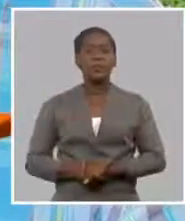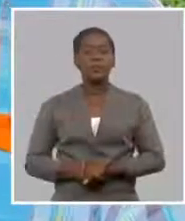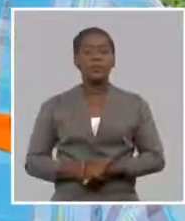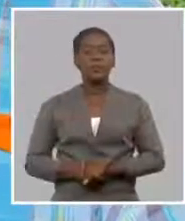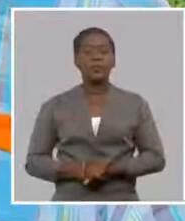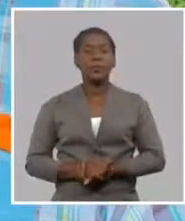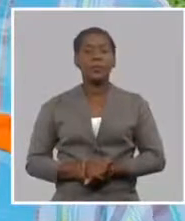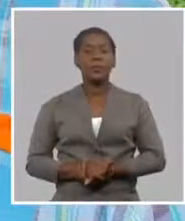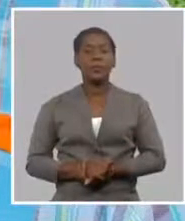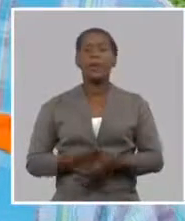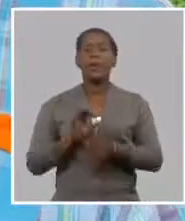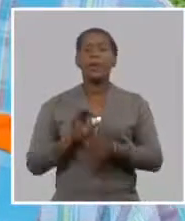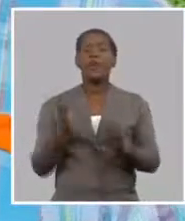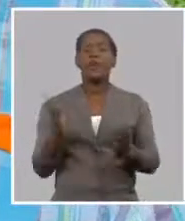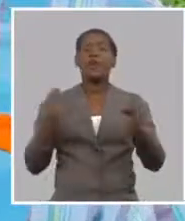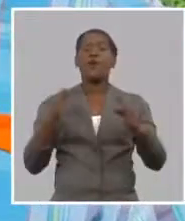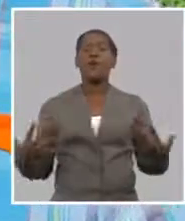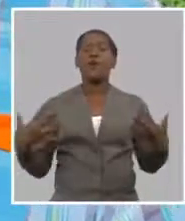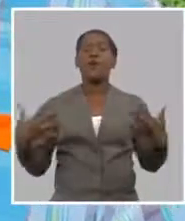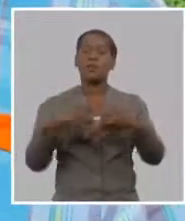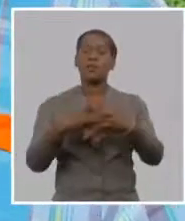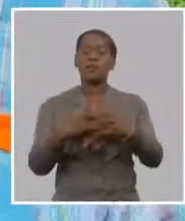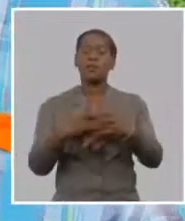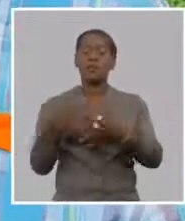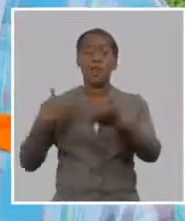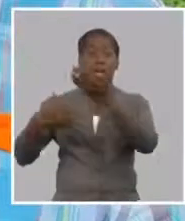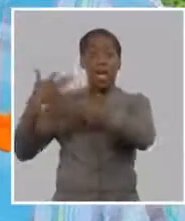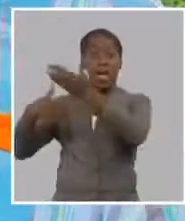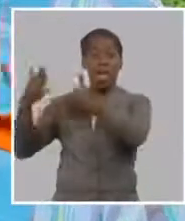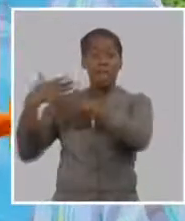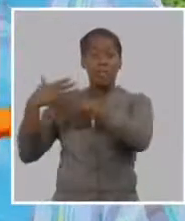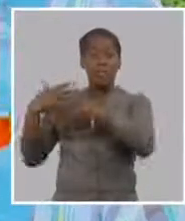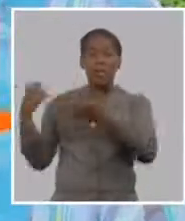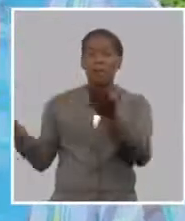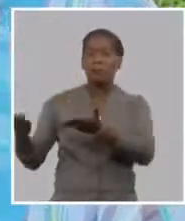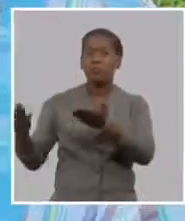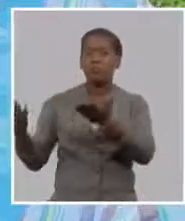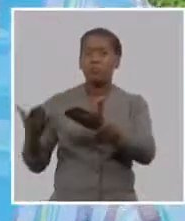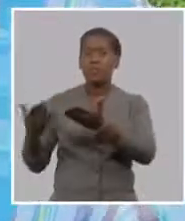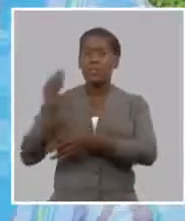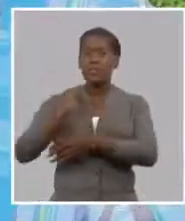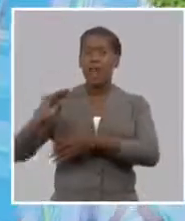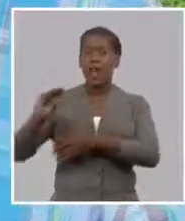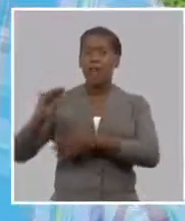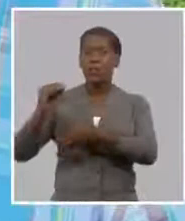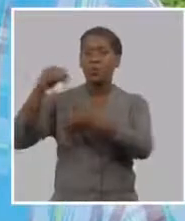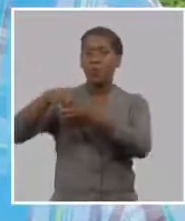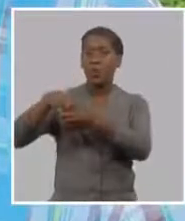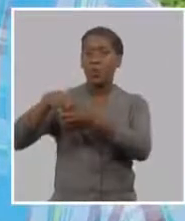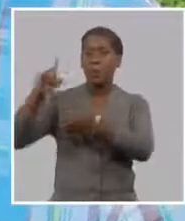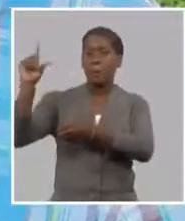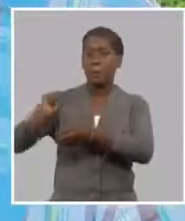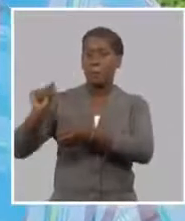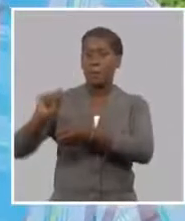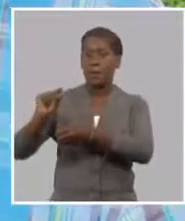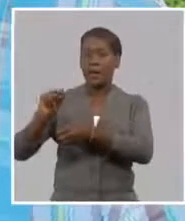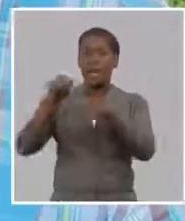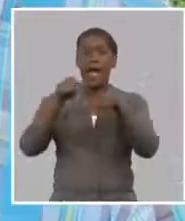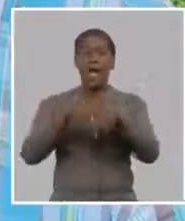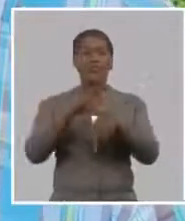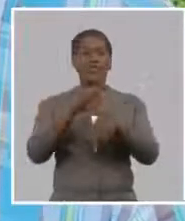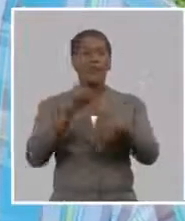crédito con la realidad que había hoy en Cuba ya que se tenía en cuenta las últimas tres campañas para otorgar crédito bancario